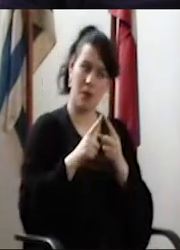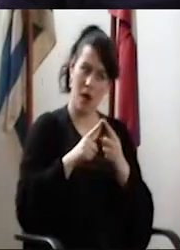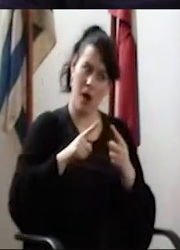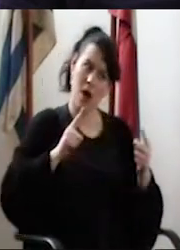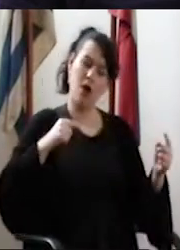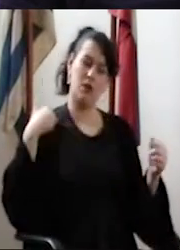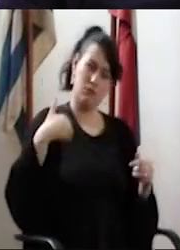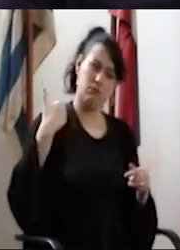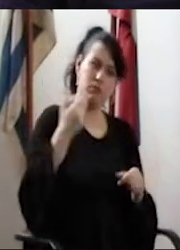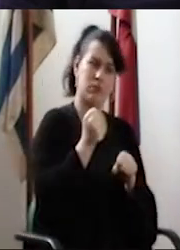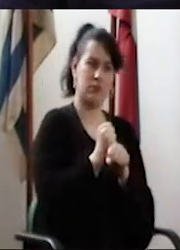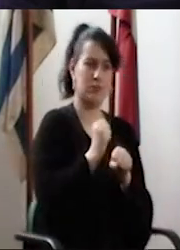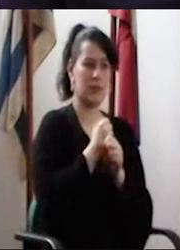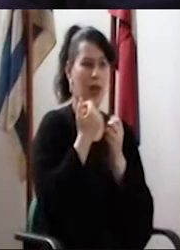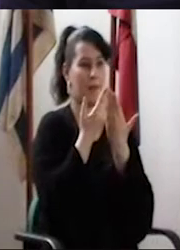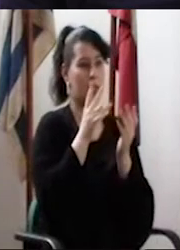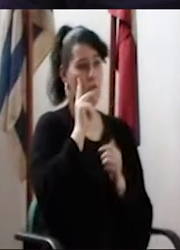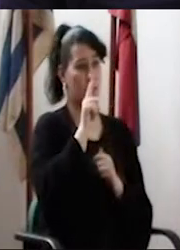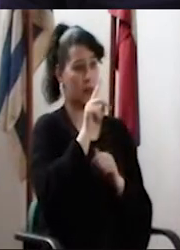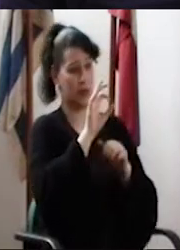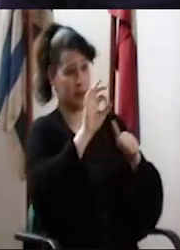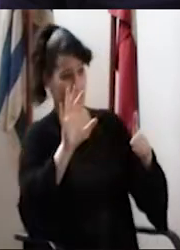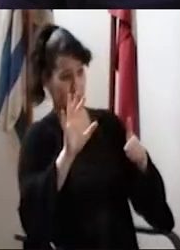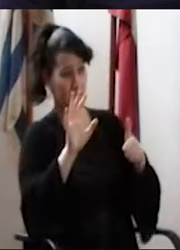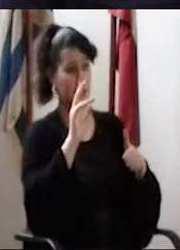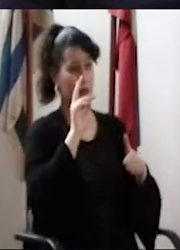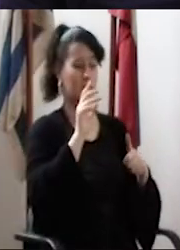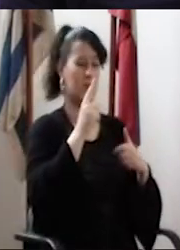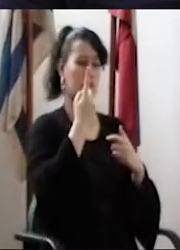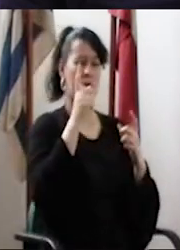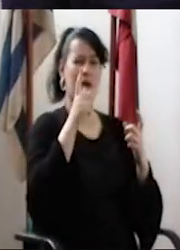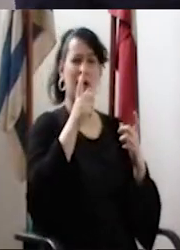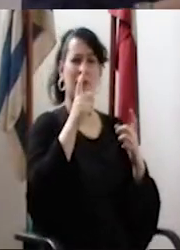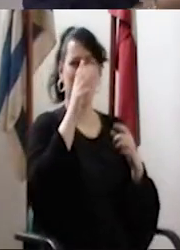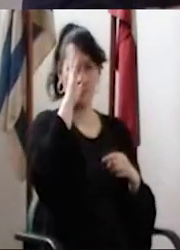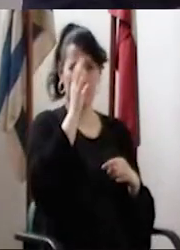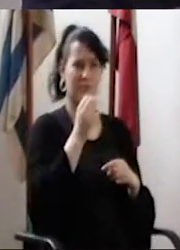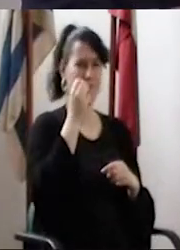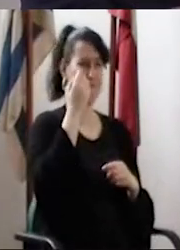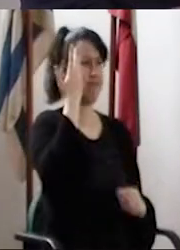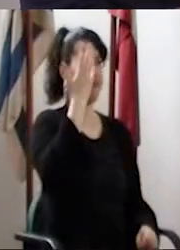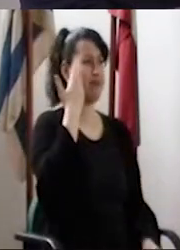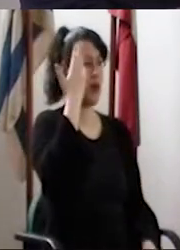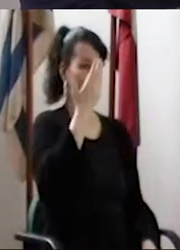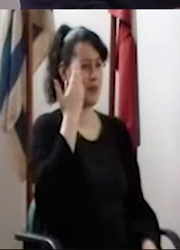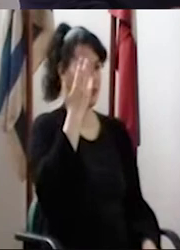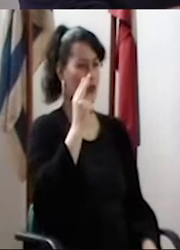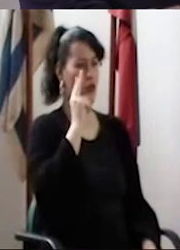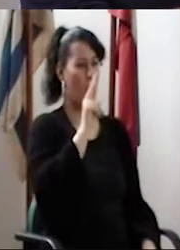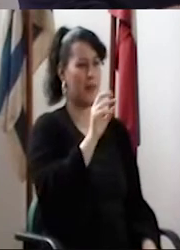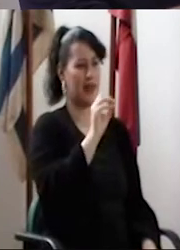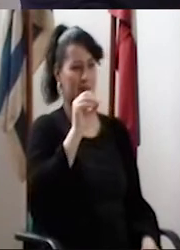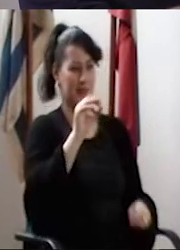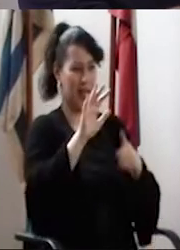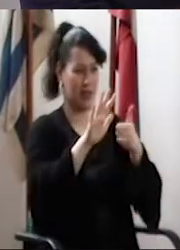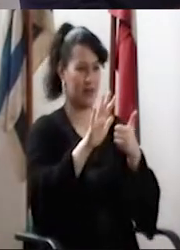fue un tiempo muy largo, estamos de acuerdo, fue un tiempo muy largo, empezamos en el 2006 en una convención, me acuerdo de Chegor sobre todo,